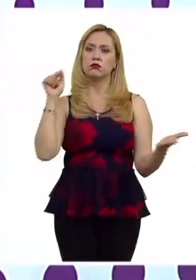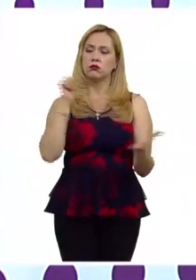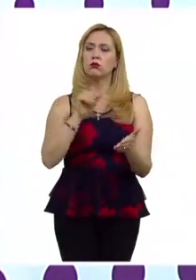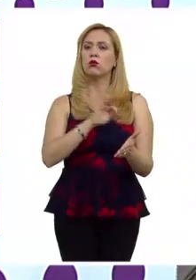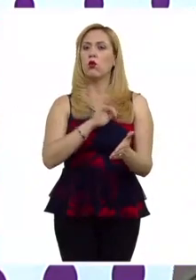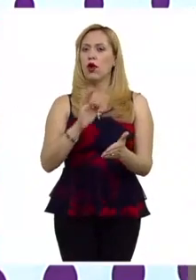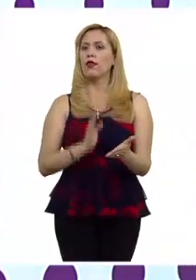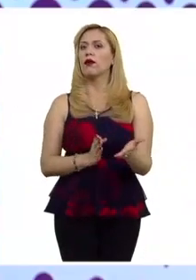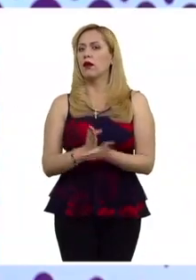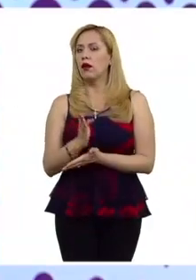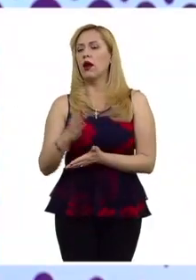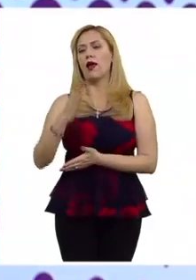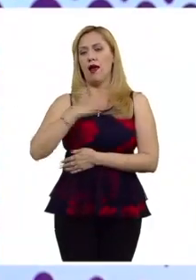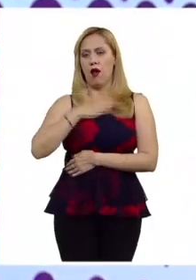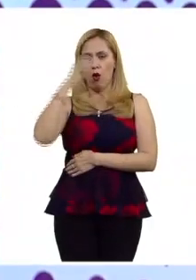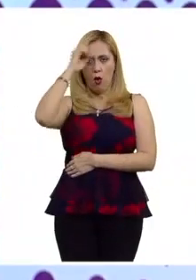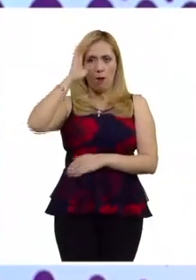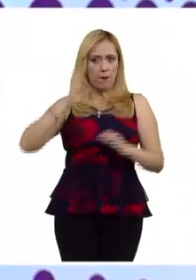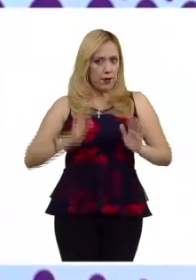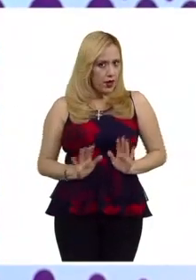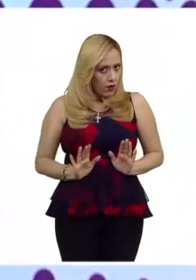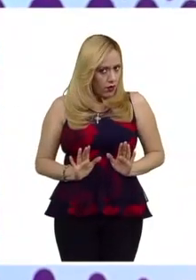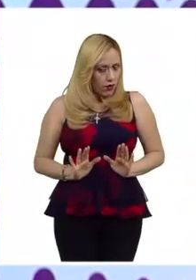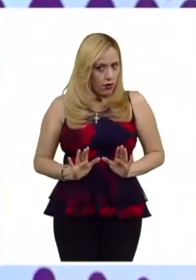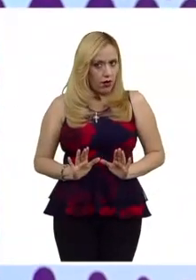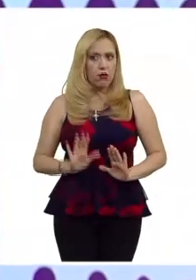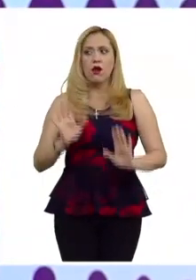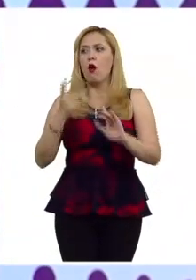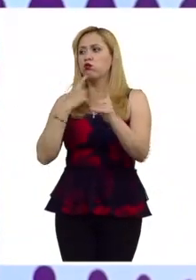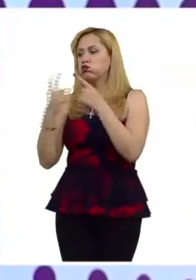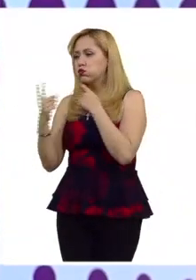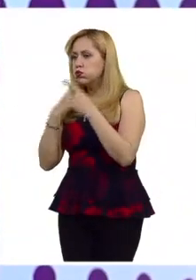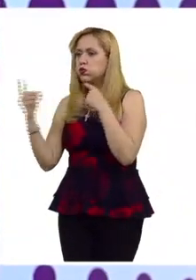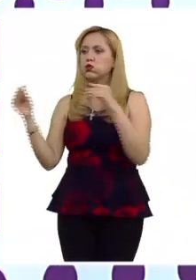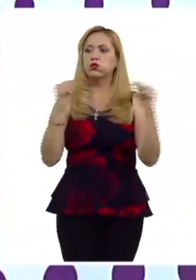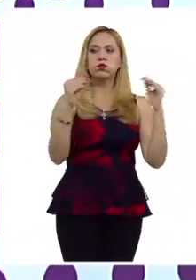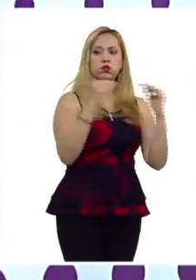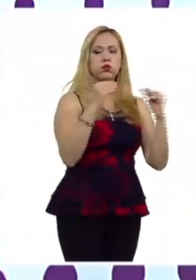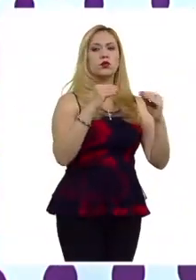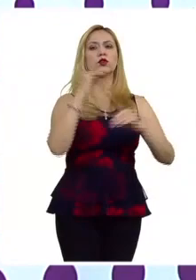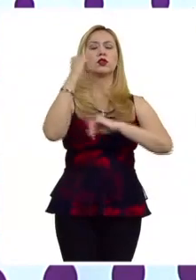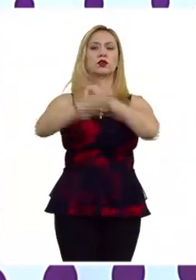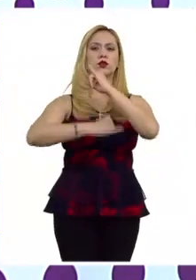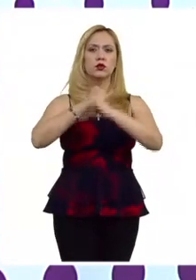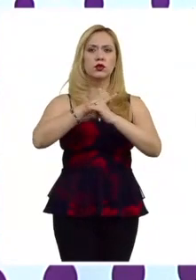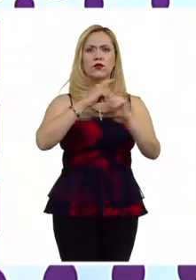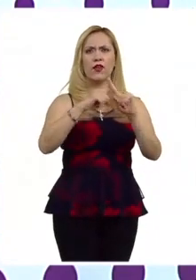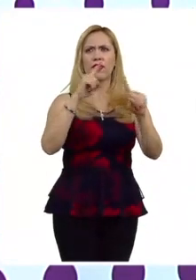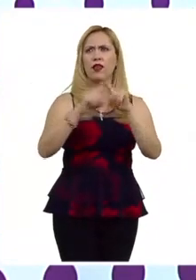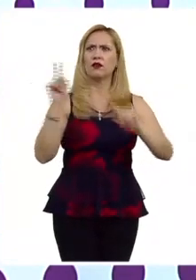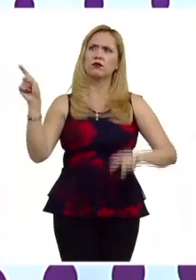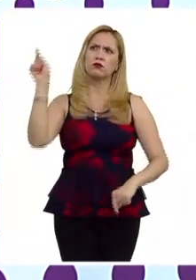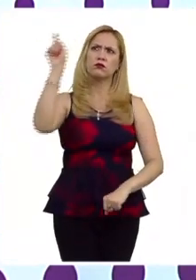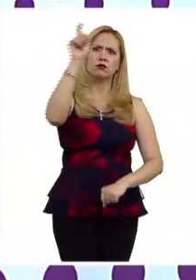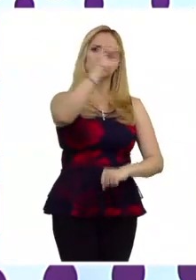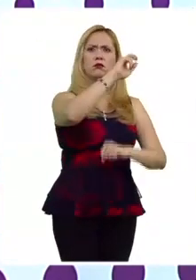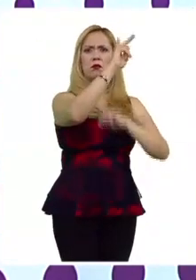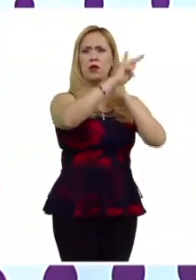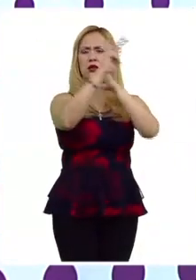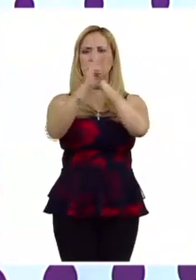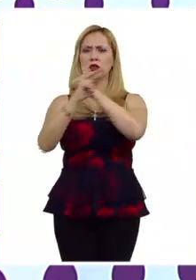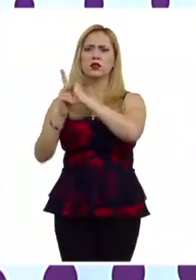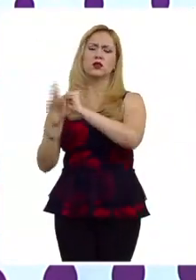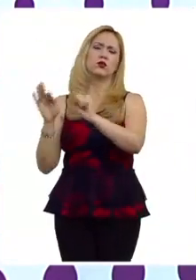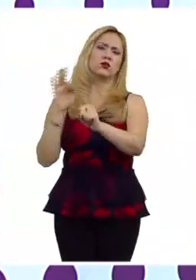importante esa es nuestra perspectiva así se ha estado discutiendo a nivel internacional con varios actores de diferentes sistemas de